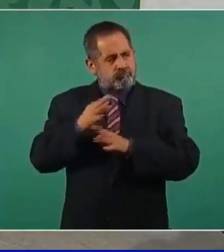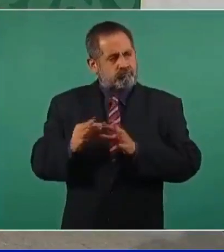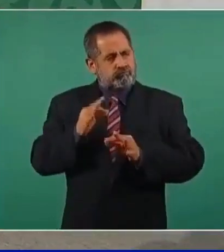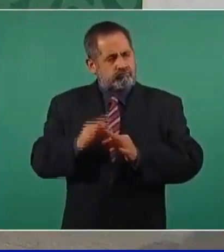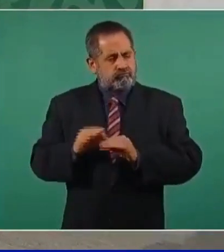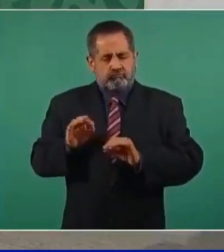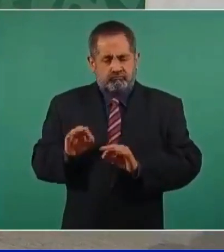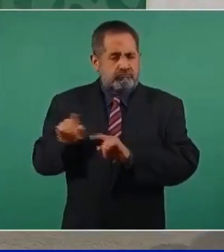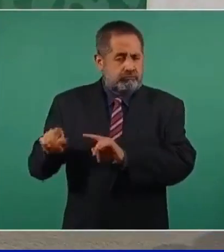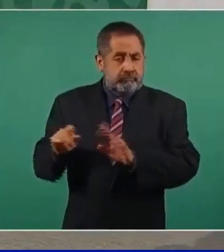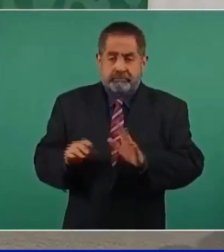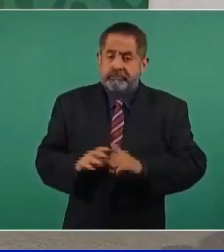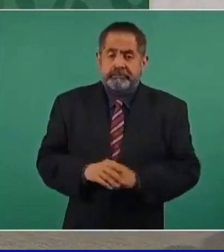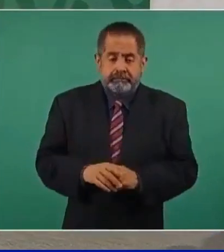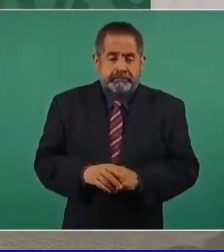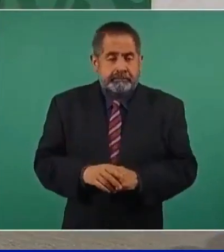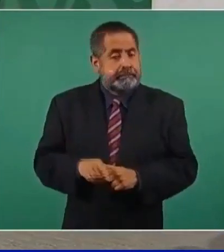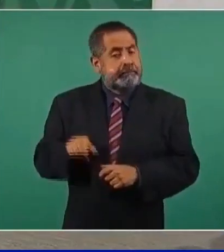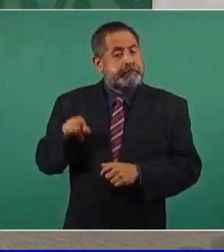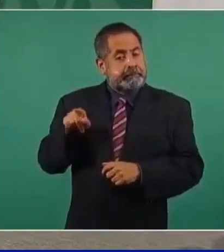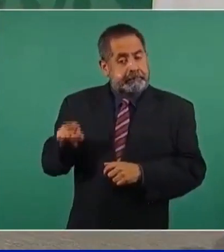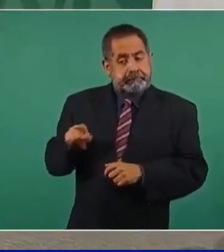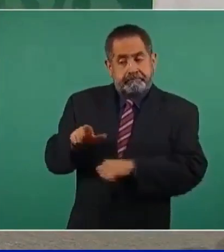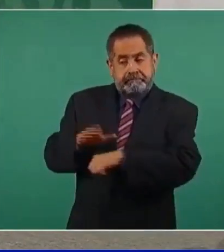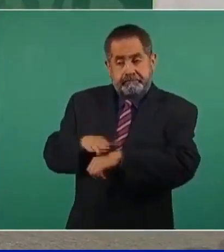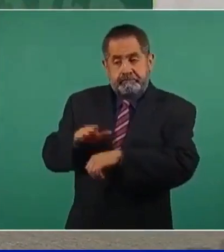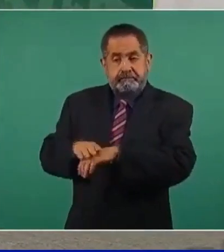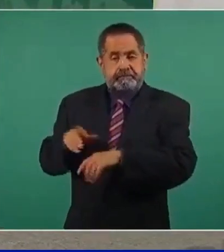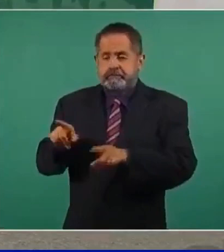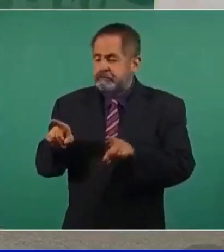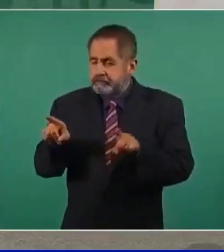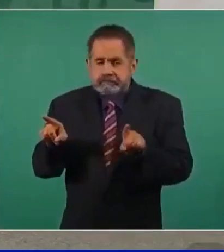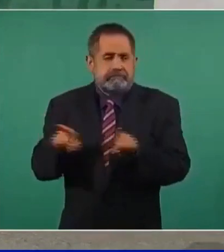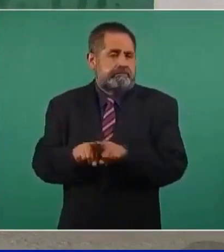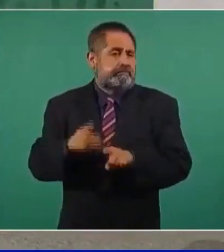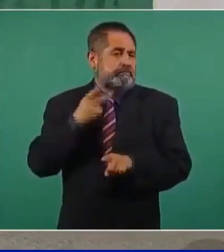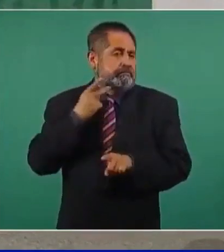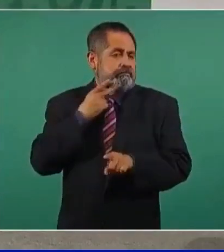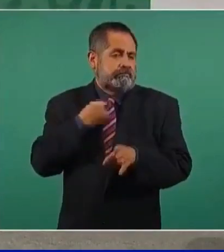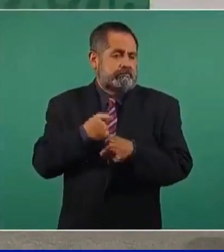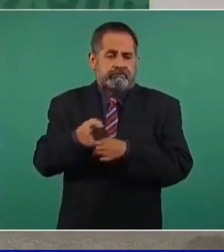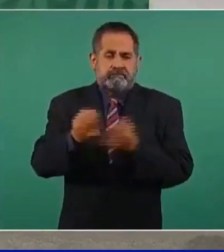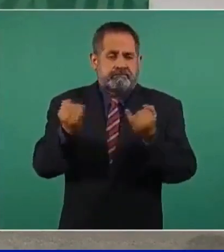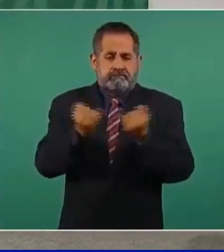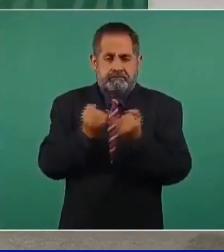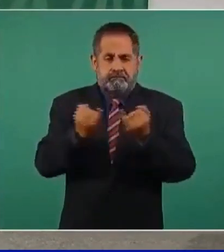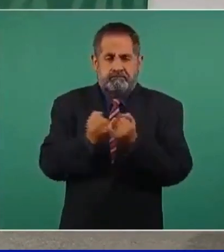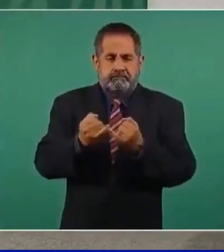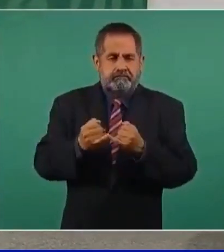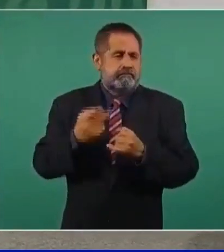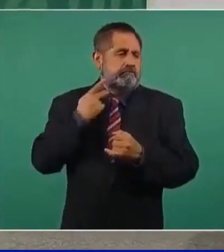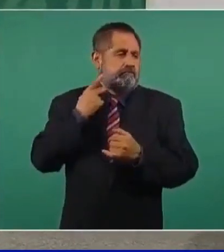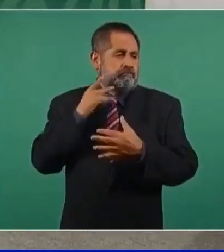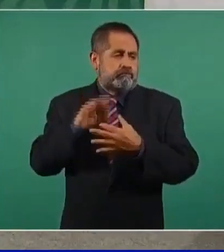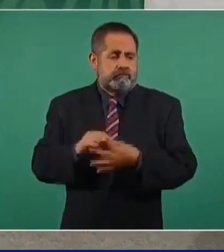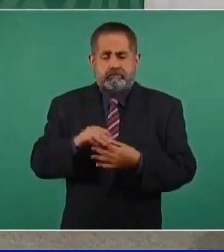va él a mantener la misma política macroeconómica,